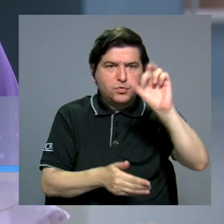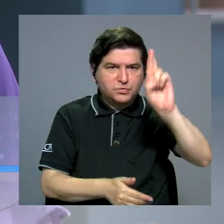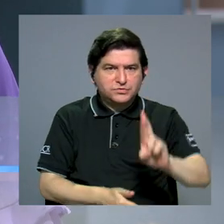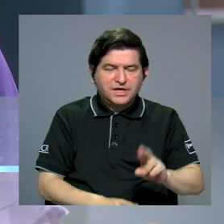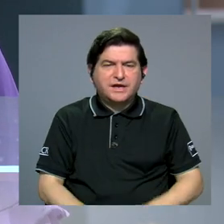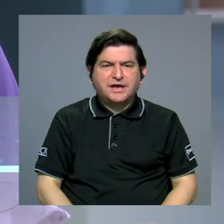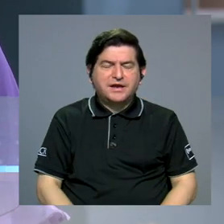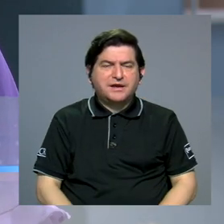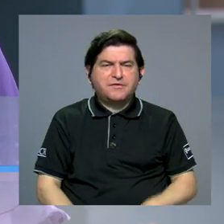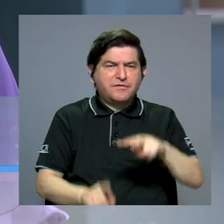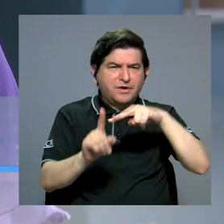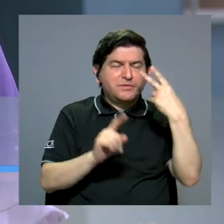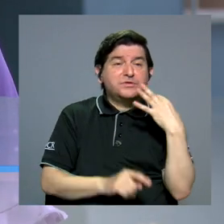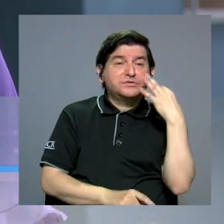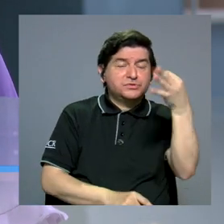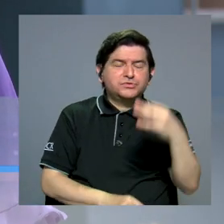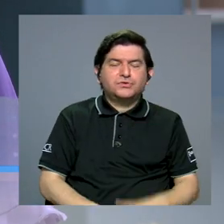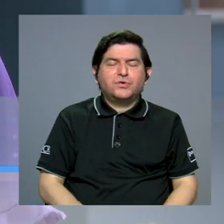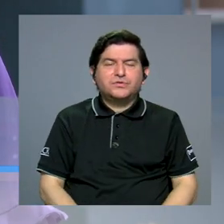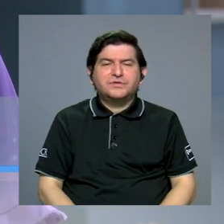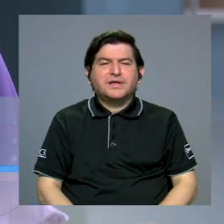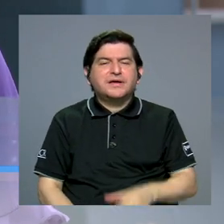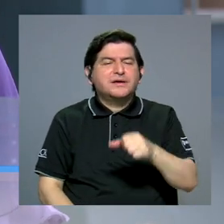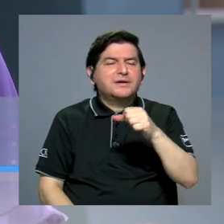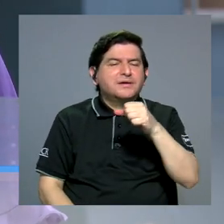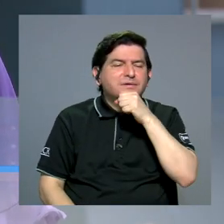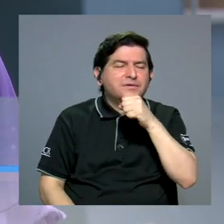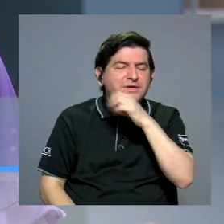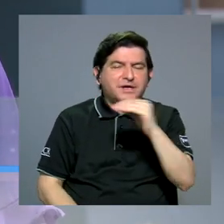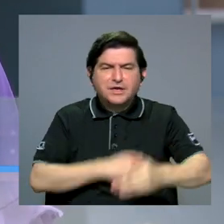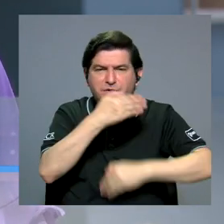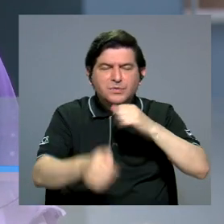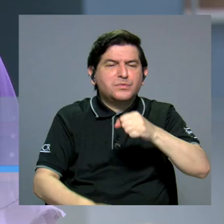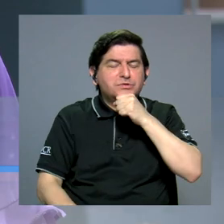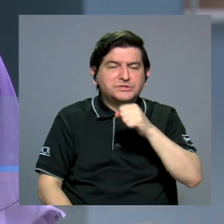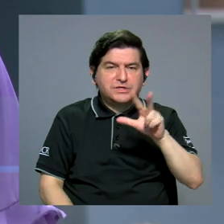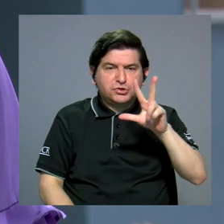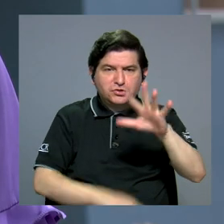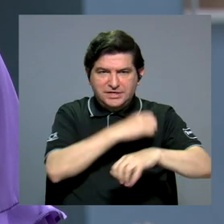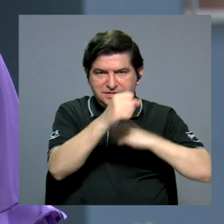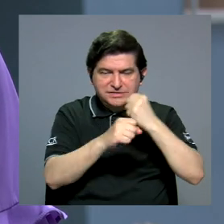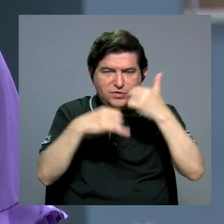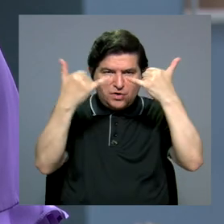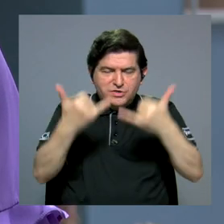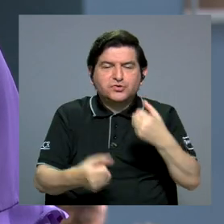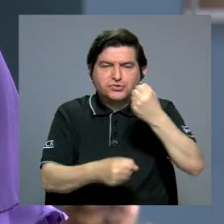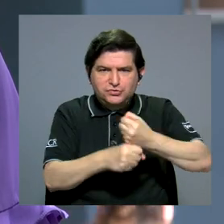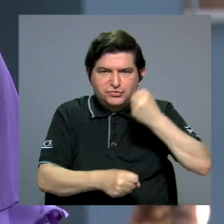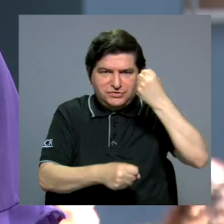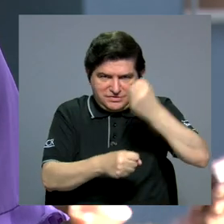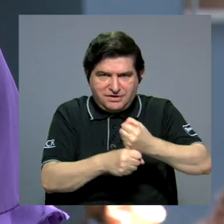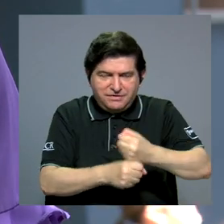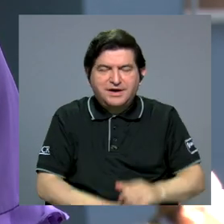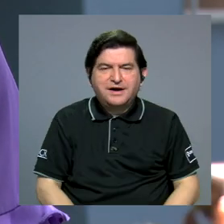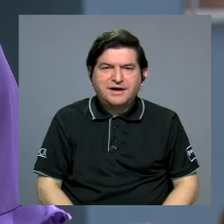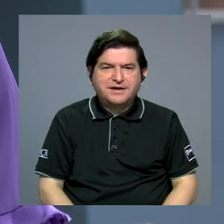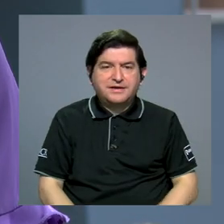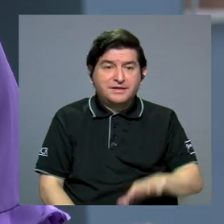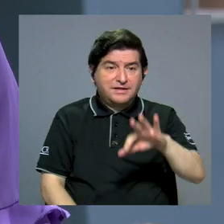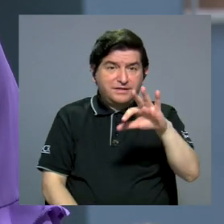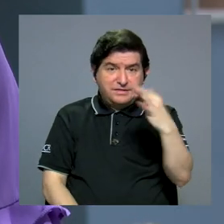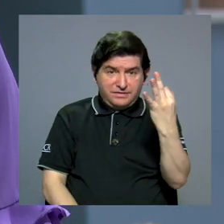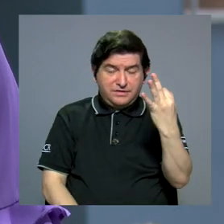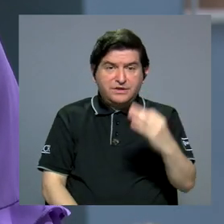Rica ha sido como muy visionaria, en el tema de envejecimiento, y desde hace más de 35 años está trabajándolo a